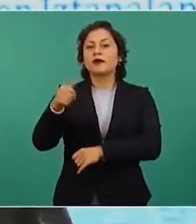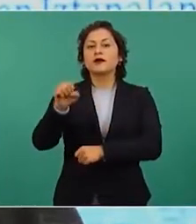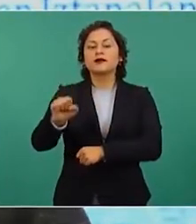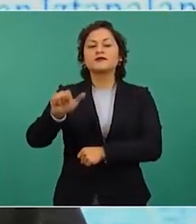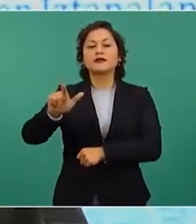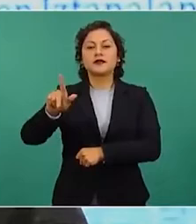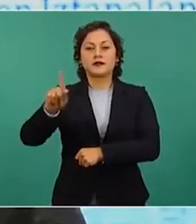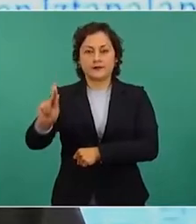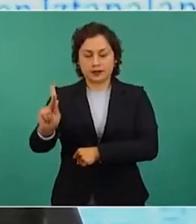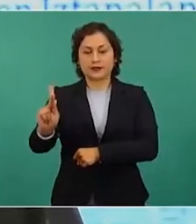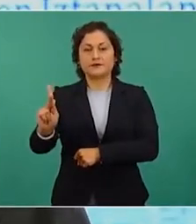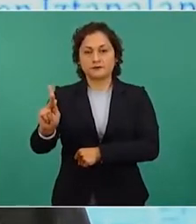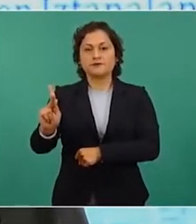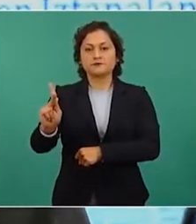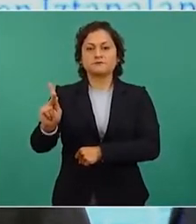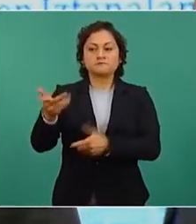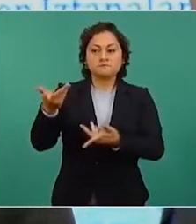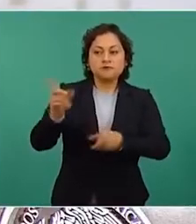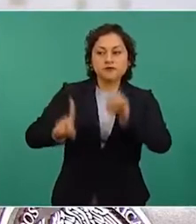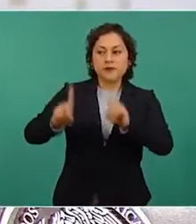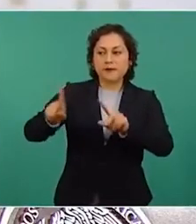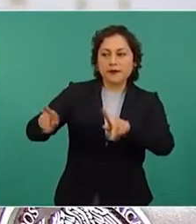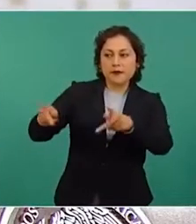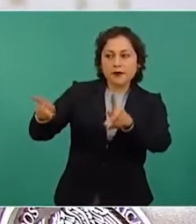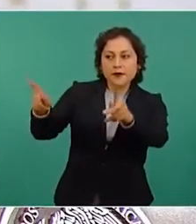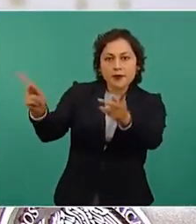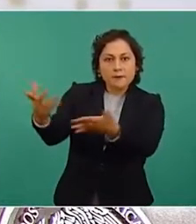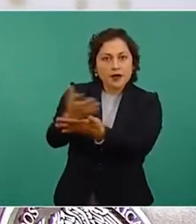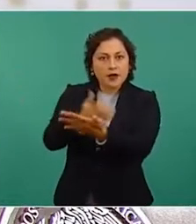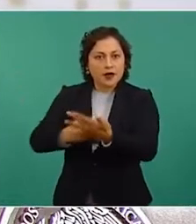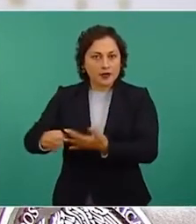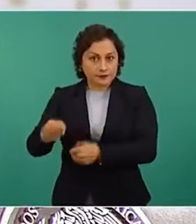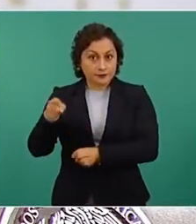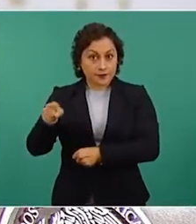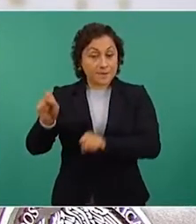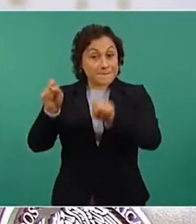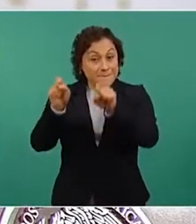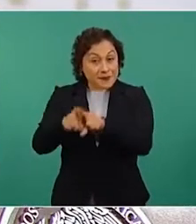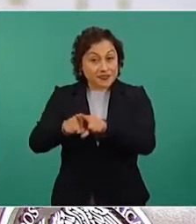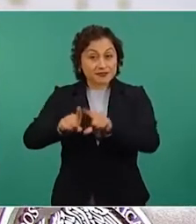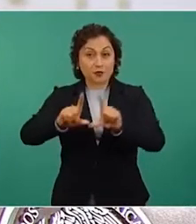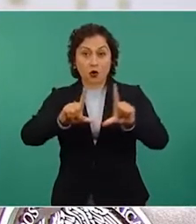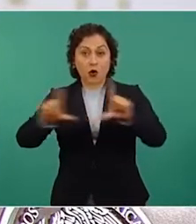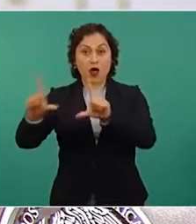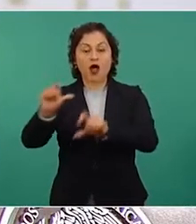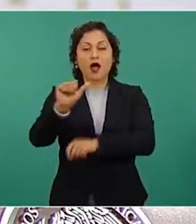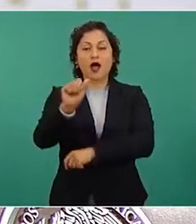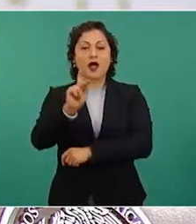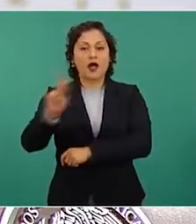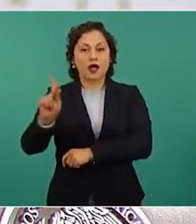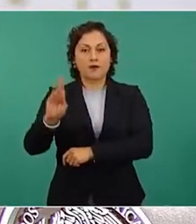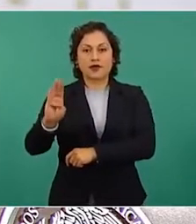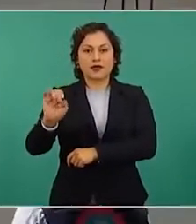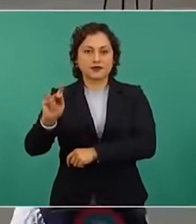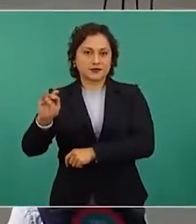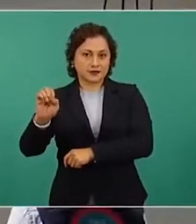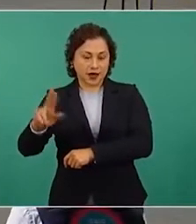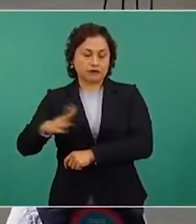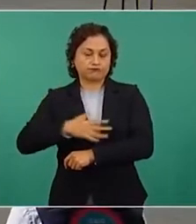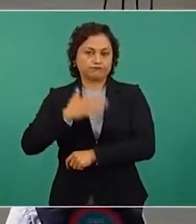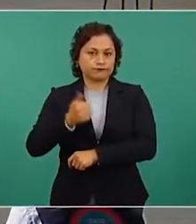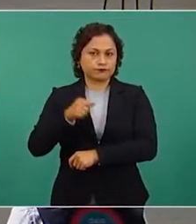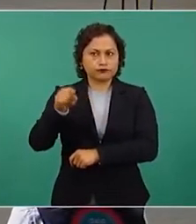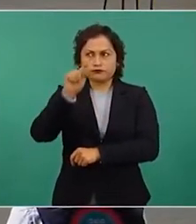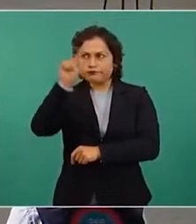finales por región y medio de venta. Y en la aplicación de gas bienestar aparecen los precios actualizados de cada zona y